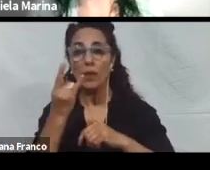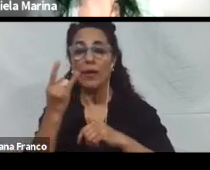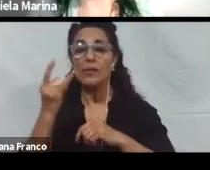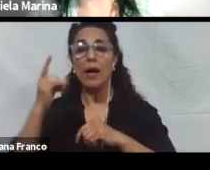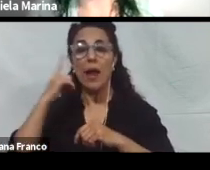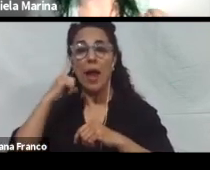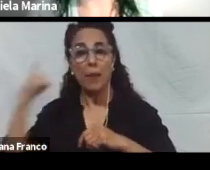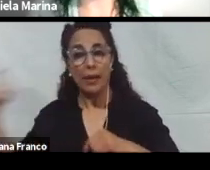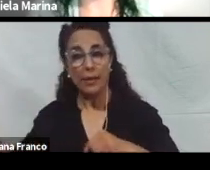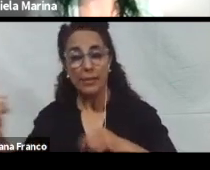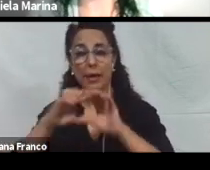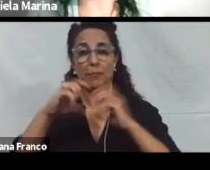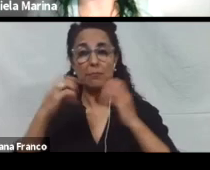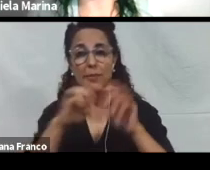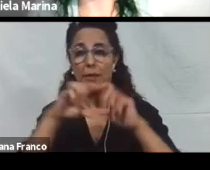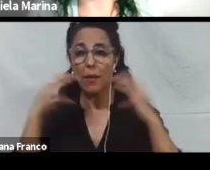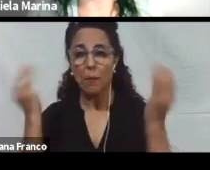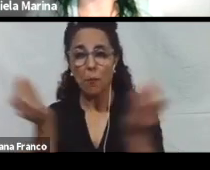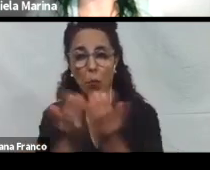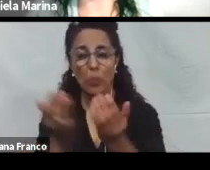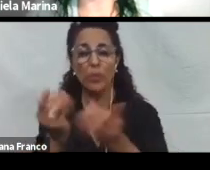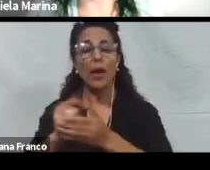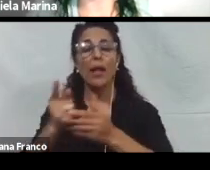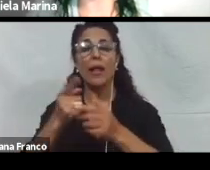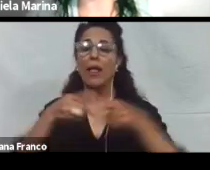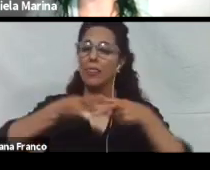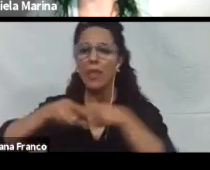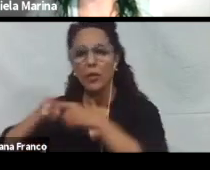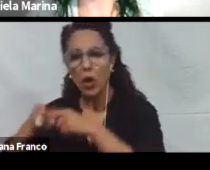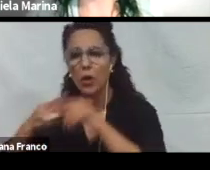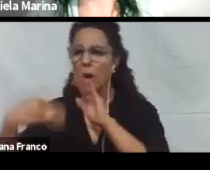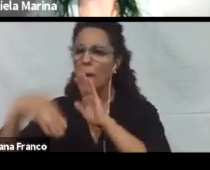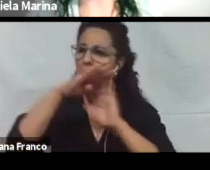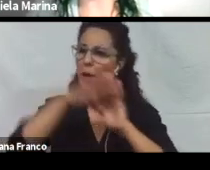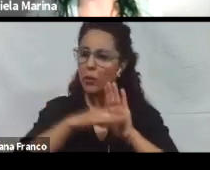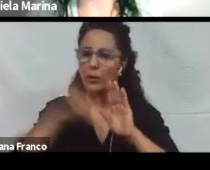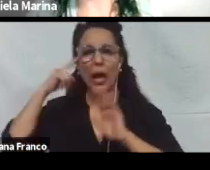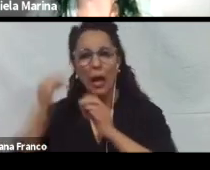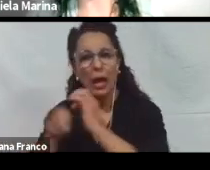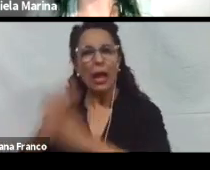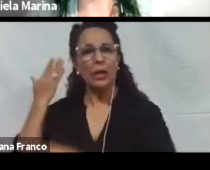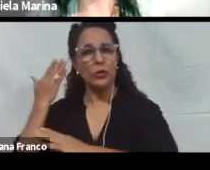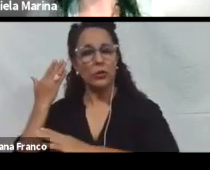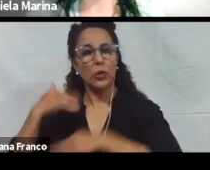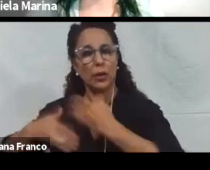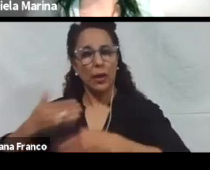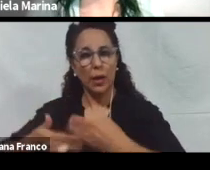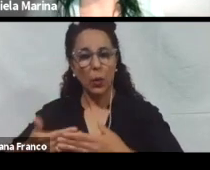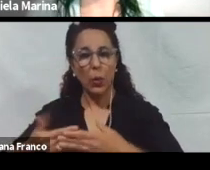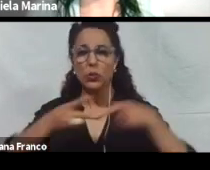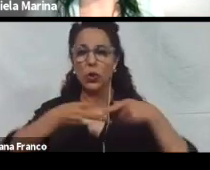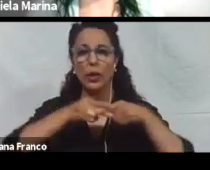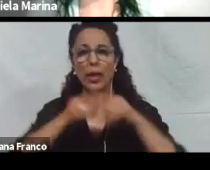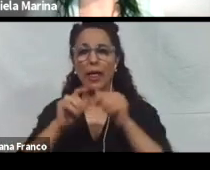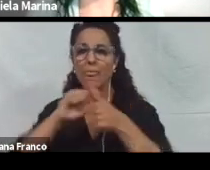vamos a hablar sobre tecnología, comentando algunas pautas sobre la creación de recursos educativos digitales.